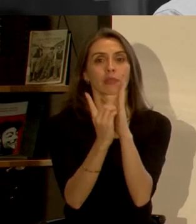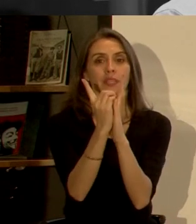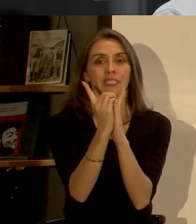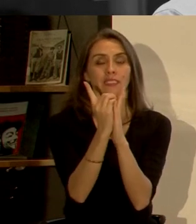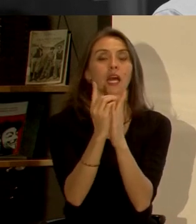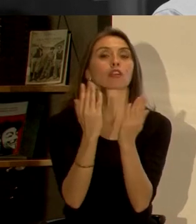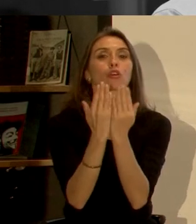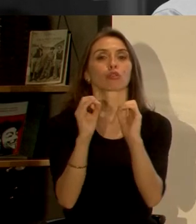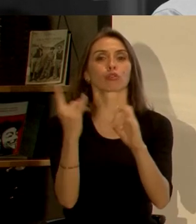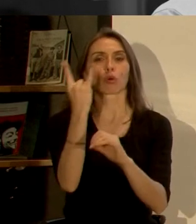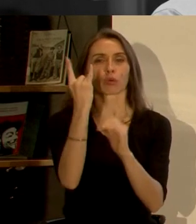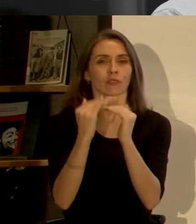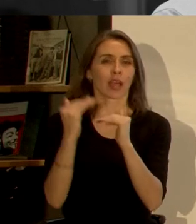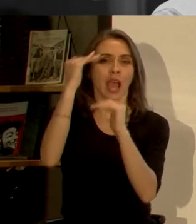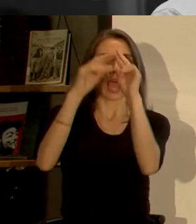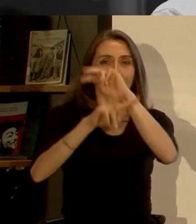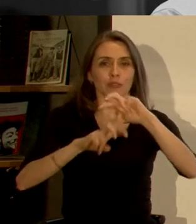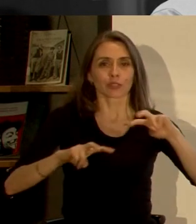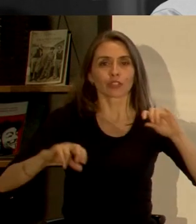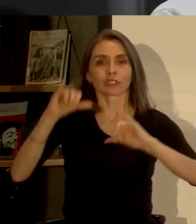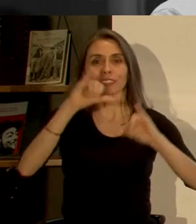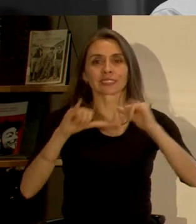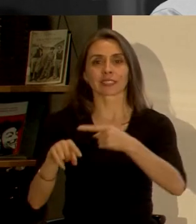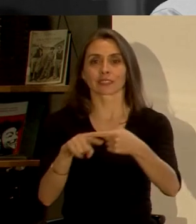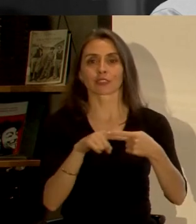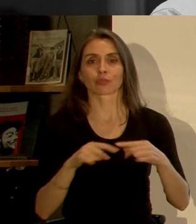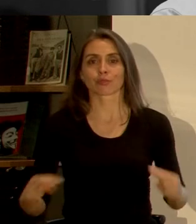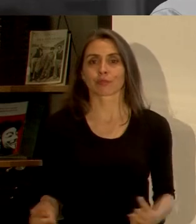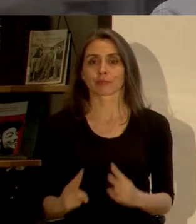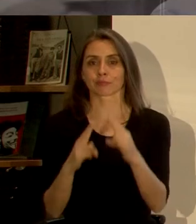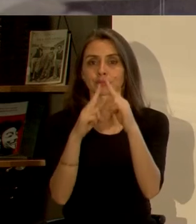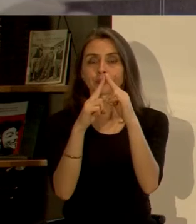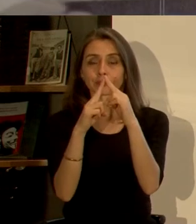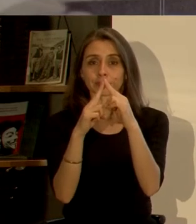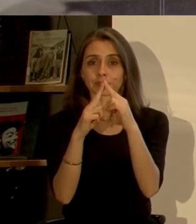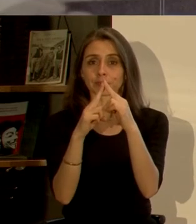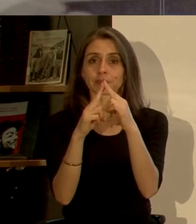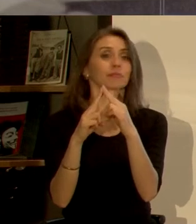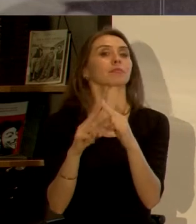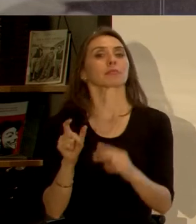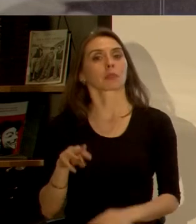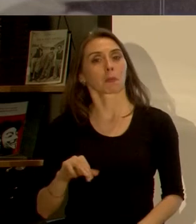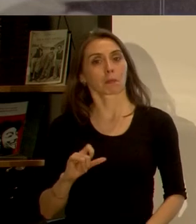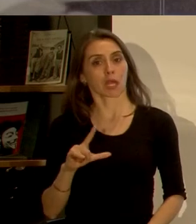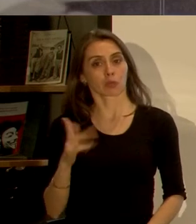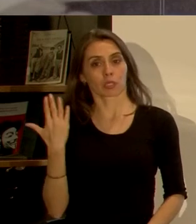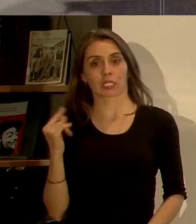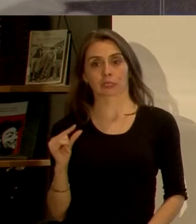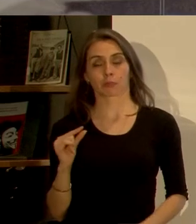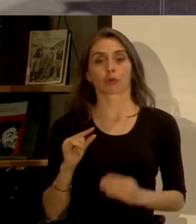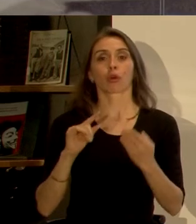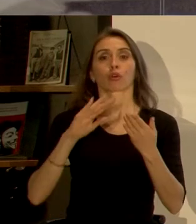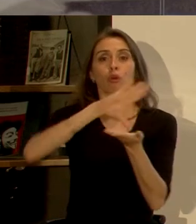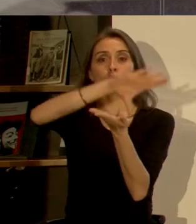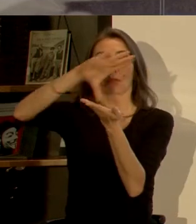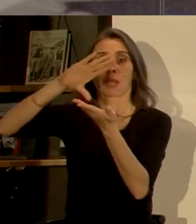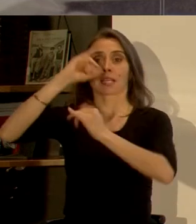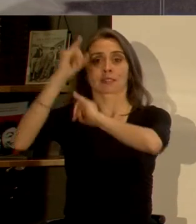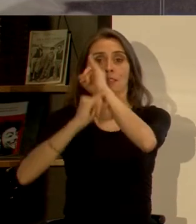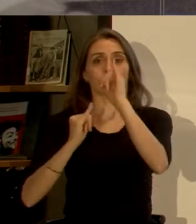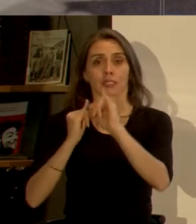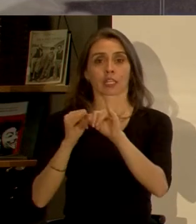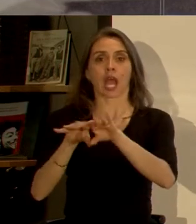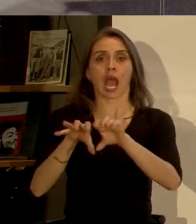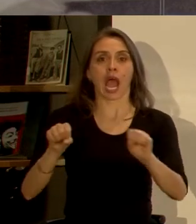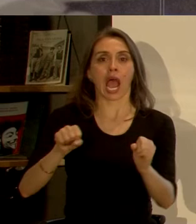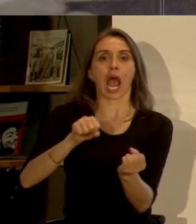Escuela de Altos Estudios en Ciencias Sociales de París. Bueno, Manuel, como sabemos, recientemente la comunidad internacional adoptó el